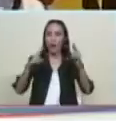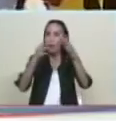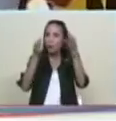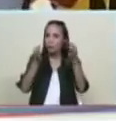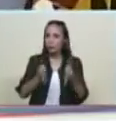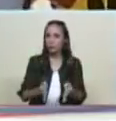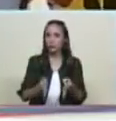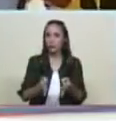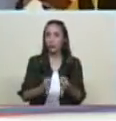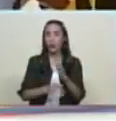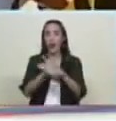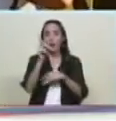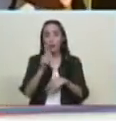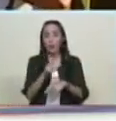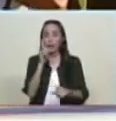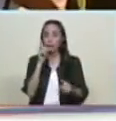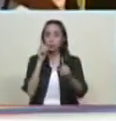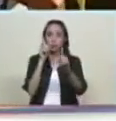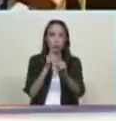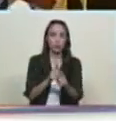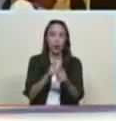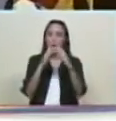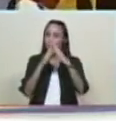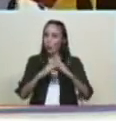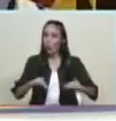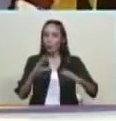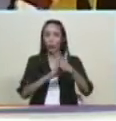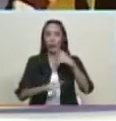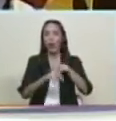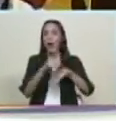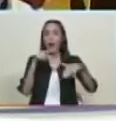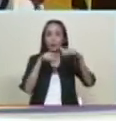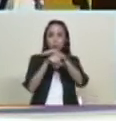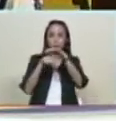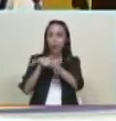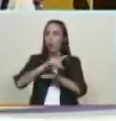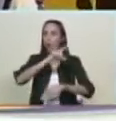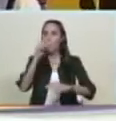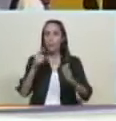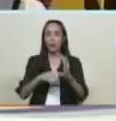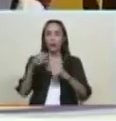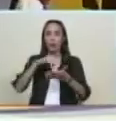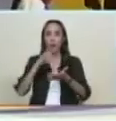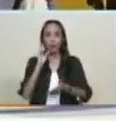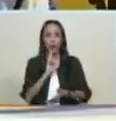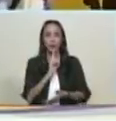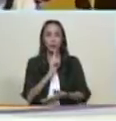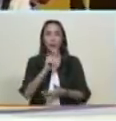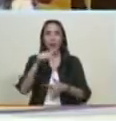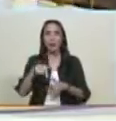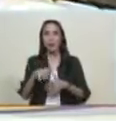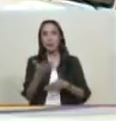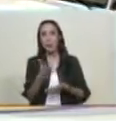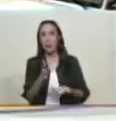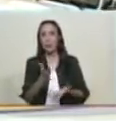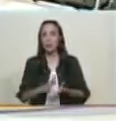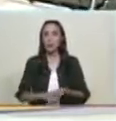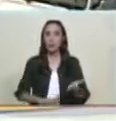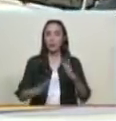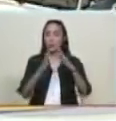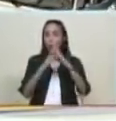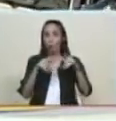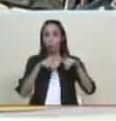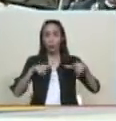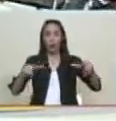mensaje de atención a toda nuestra población hasta el último recorrido estamos llegando mi comandante jefe aquí contamos con todos los